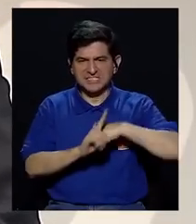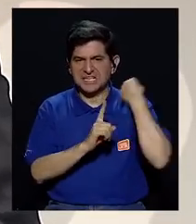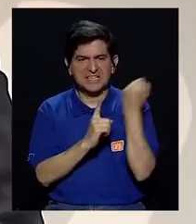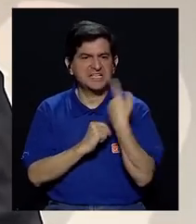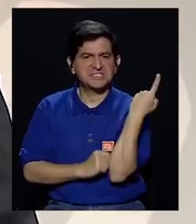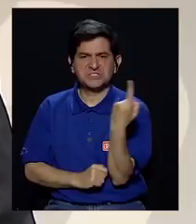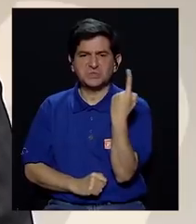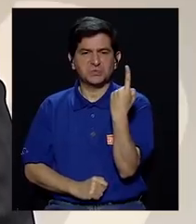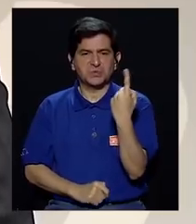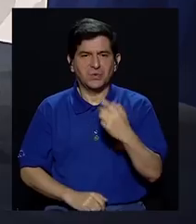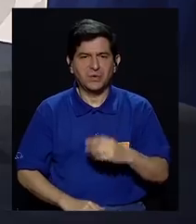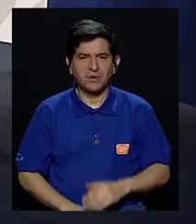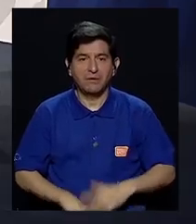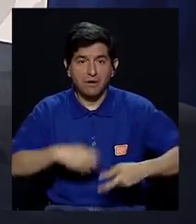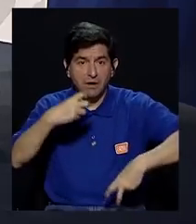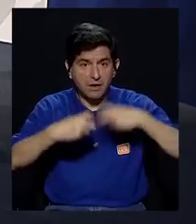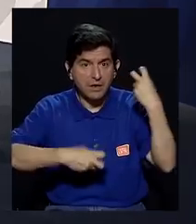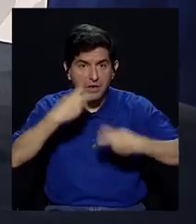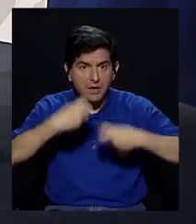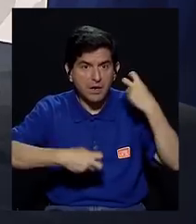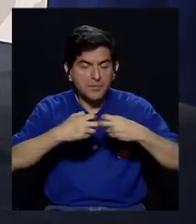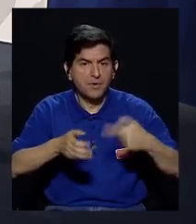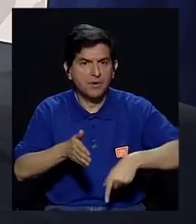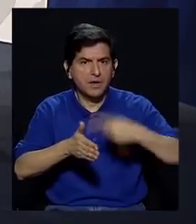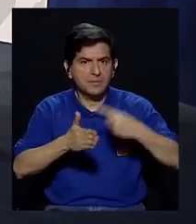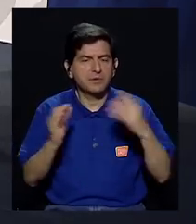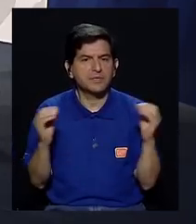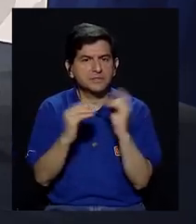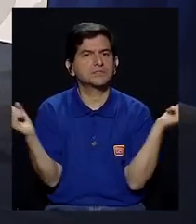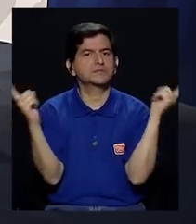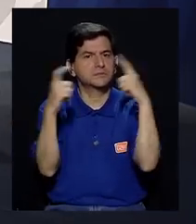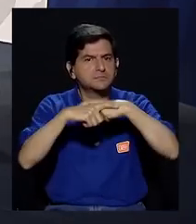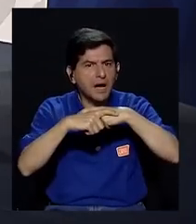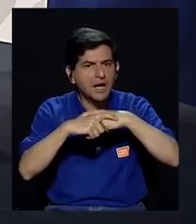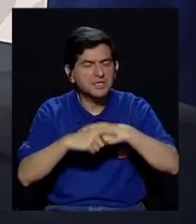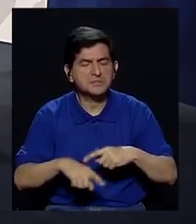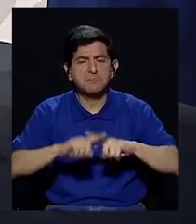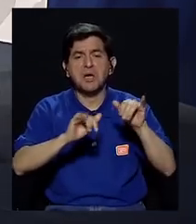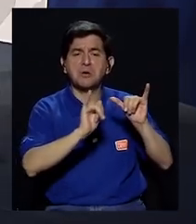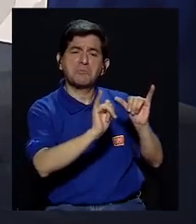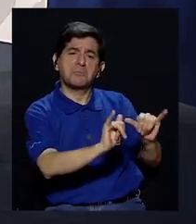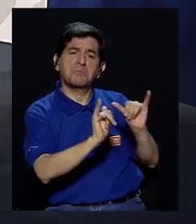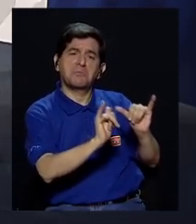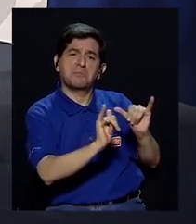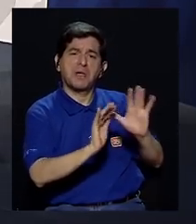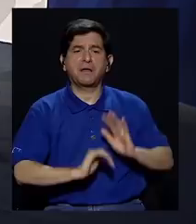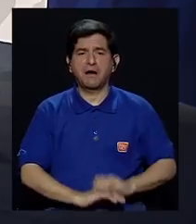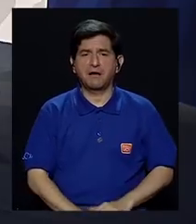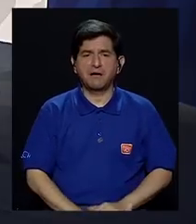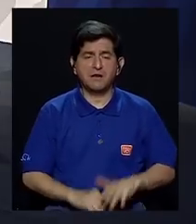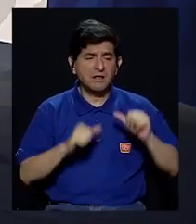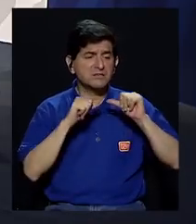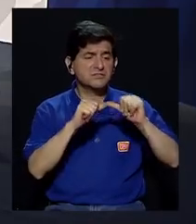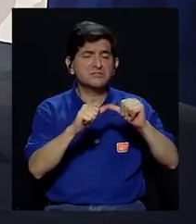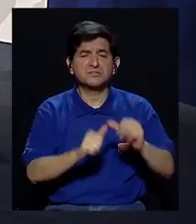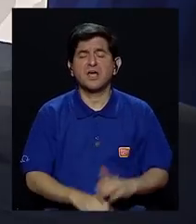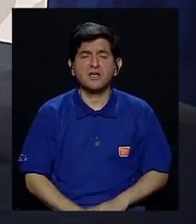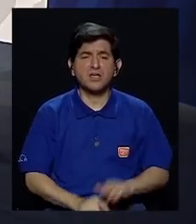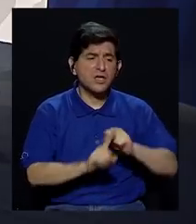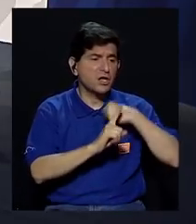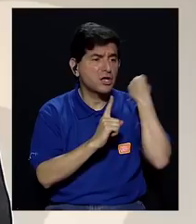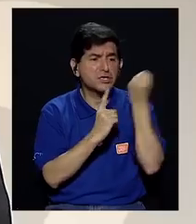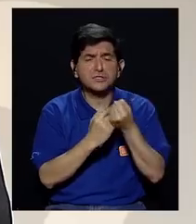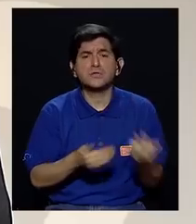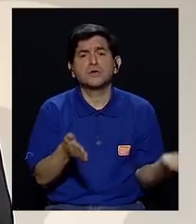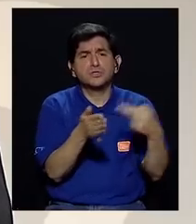asunto de mano dura, nada más. Y el problema es bastantes veces más complejo que eso. Si lo seguimos dejando ahí, efectivamente seguimos creando las